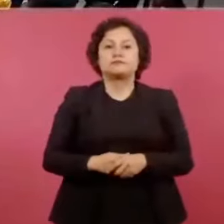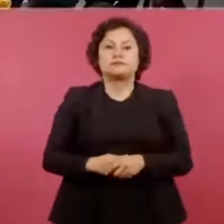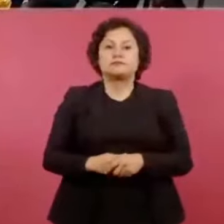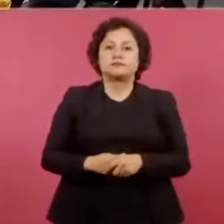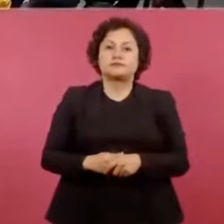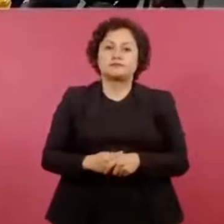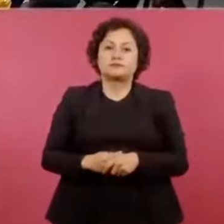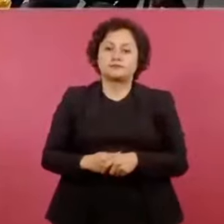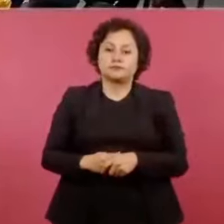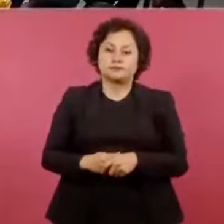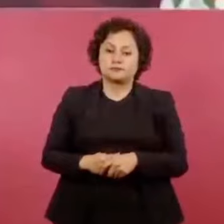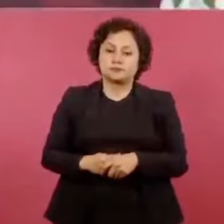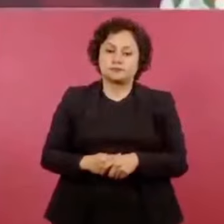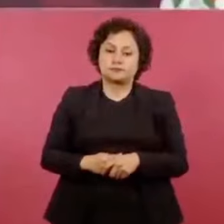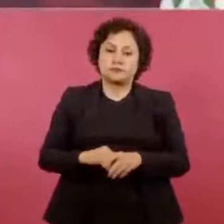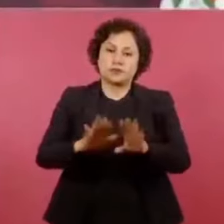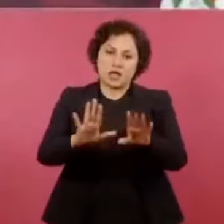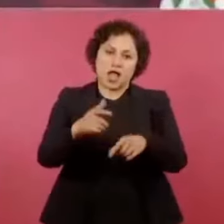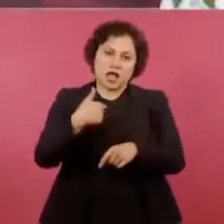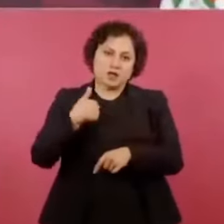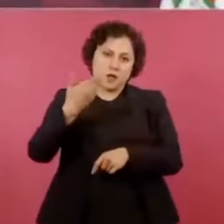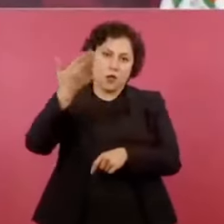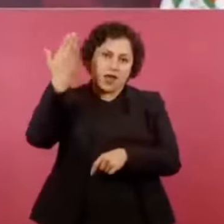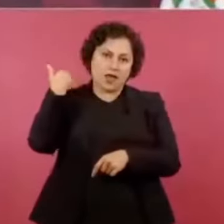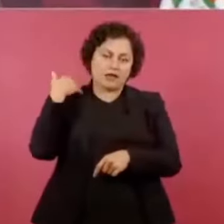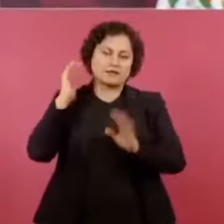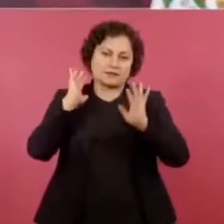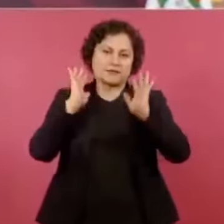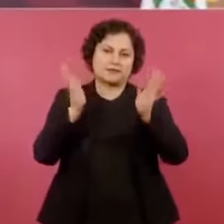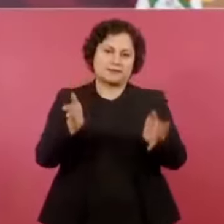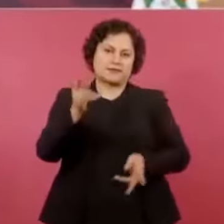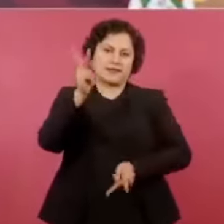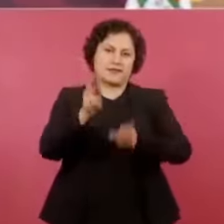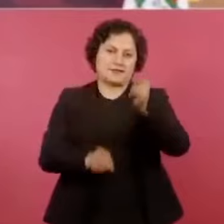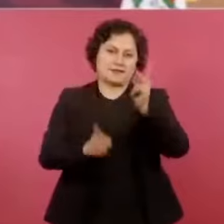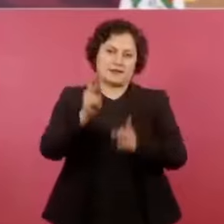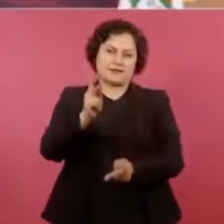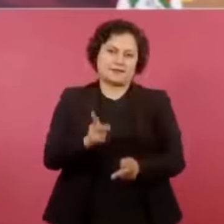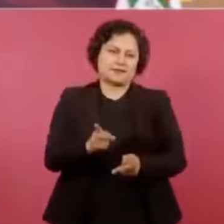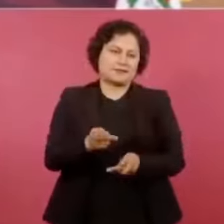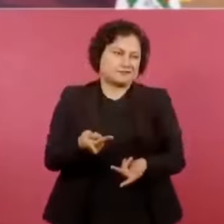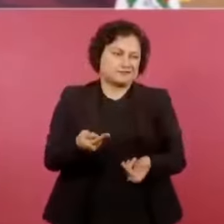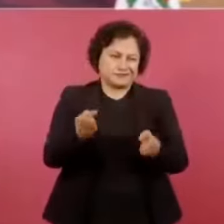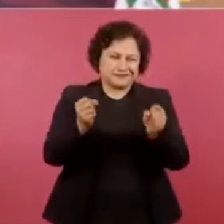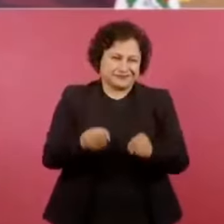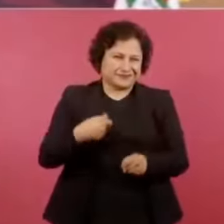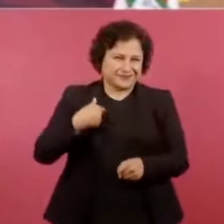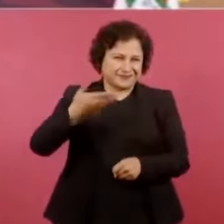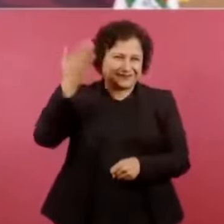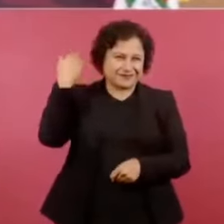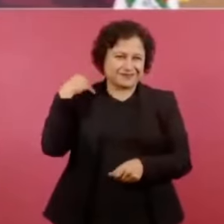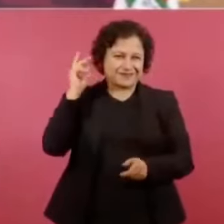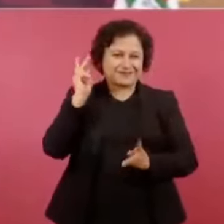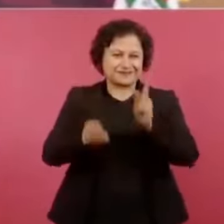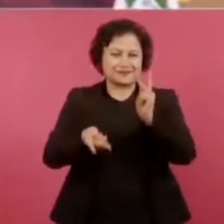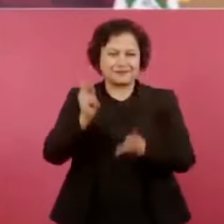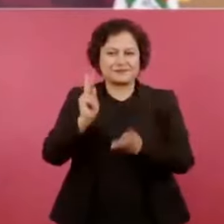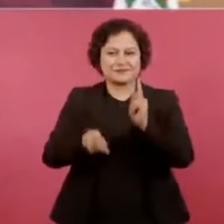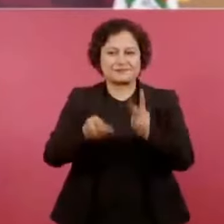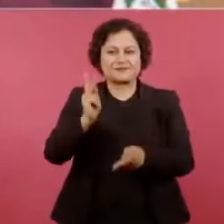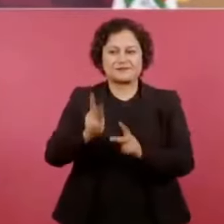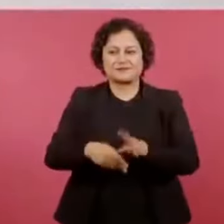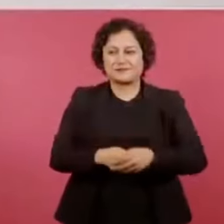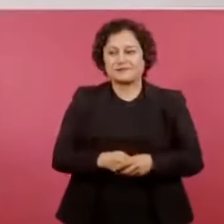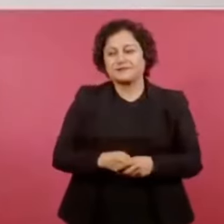Ya les platiqué que un día seguramente, no seguramente, si hasta lo pude